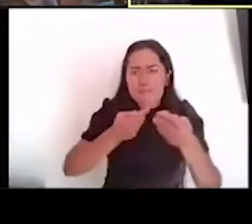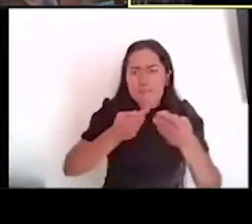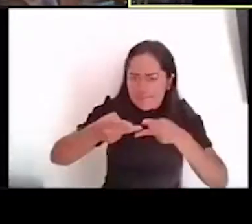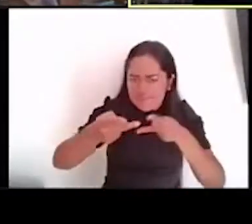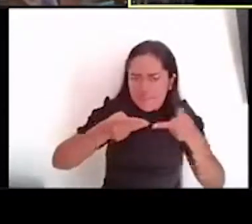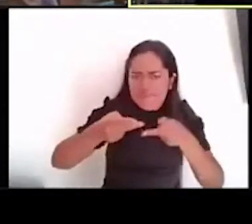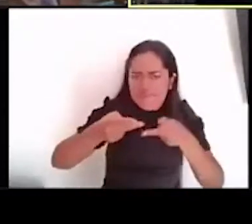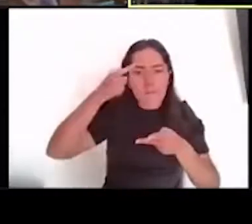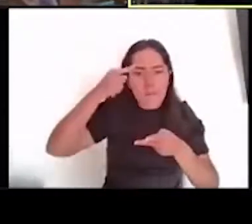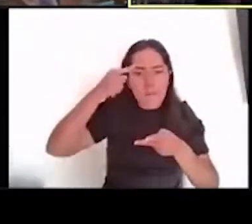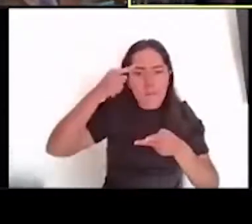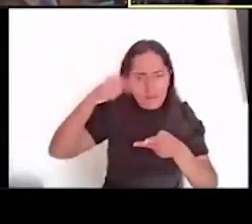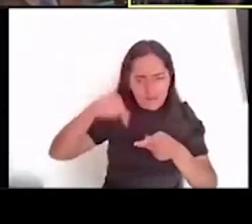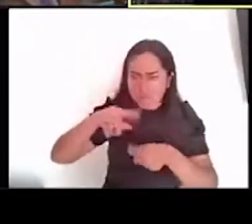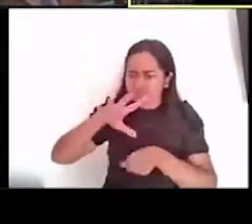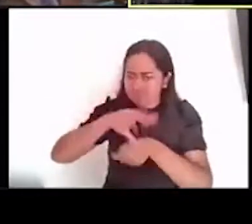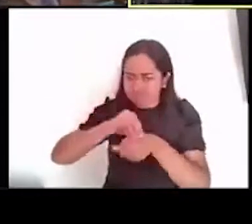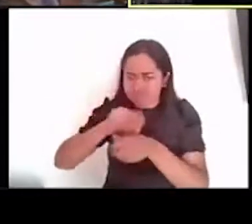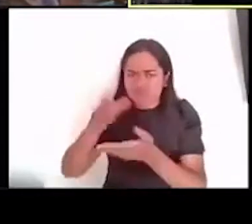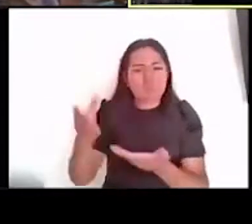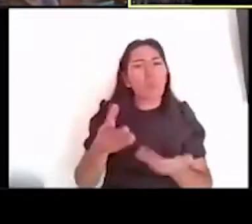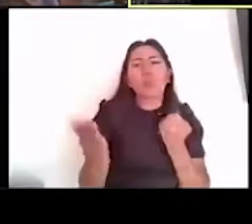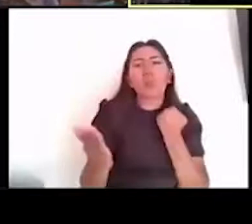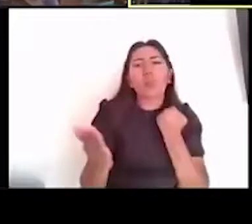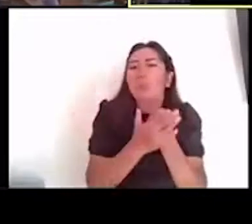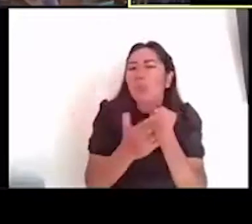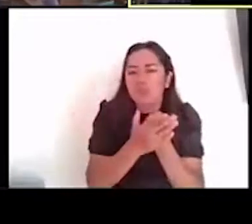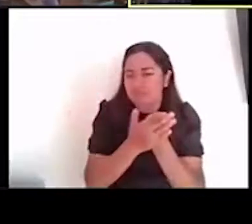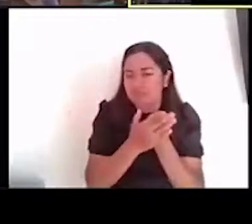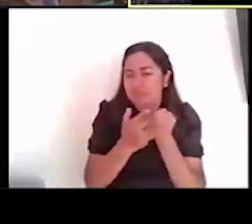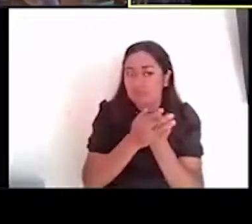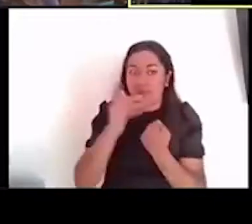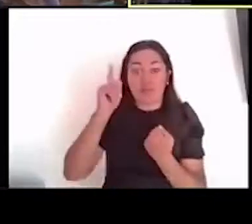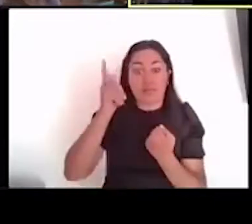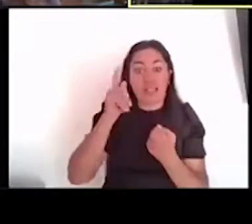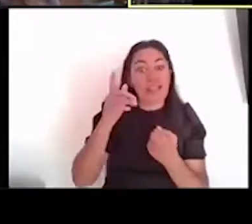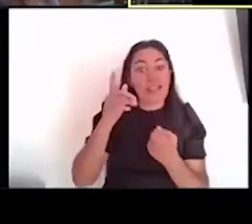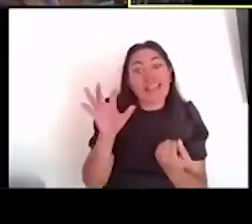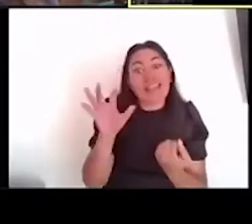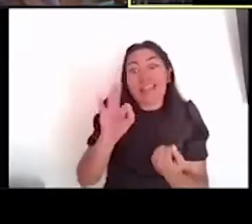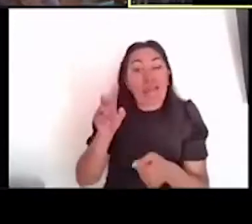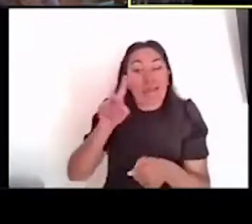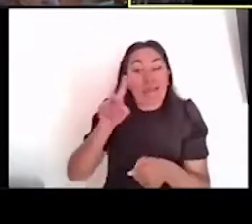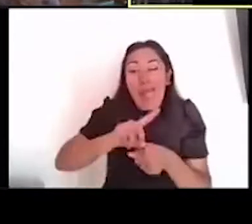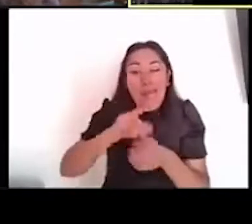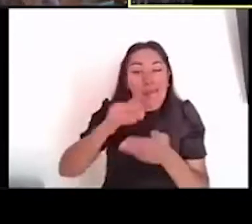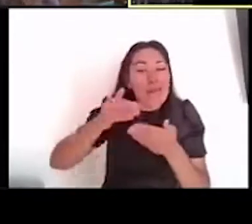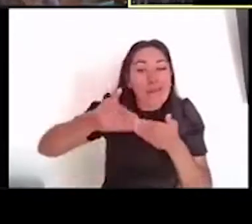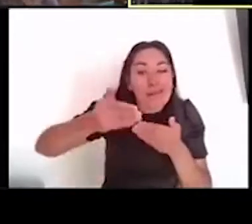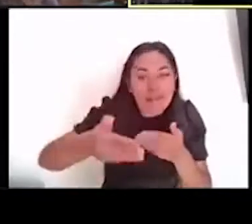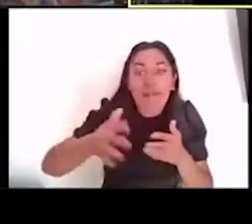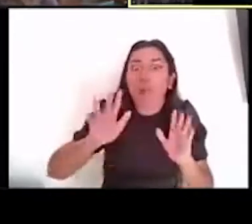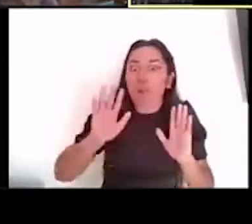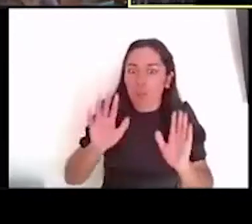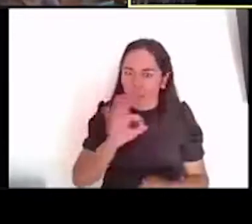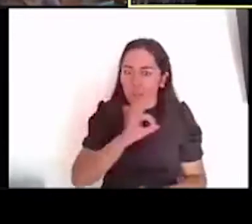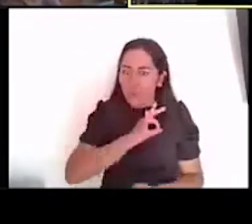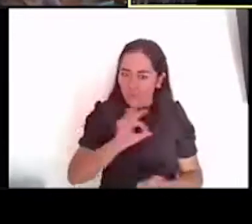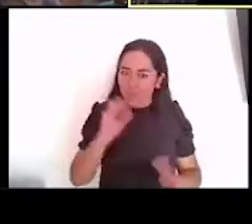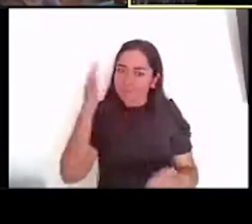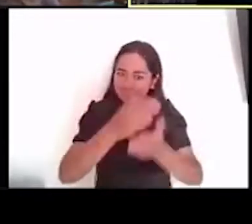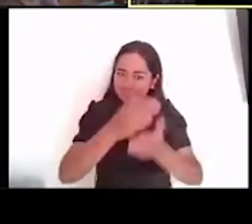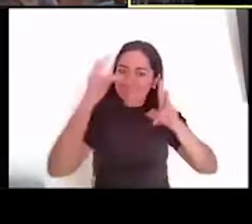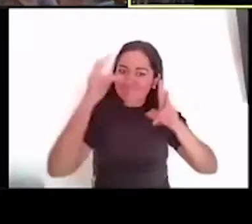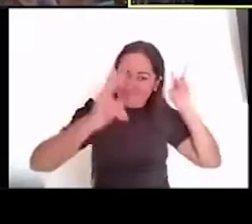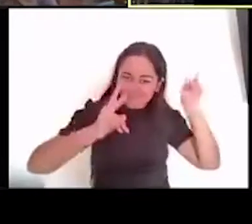muy pronto, si no es que ya es cuestión de días, que se van a poder visitar estos lugares, desde luego que va a ser una,